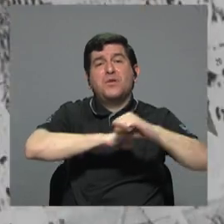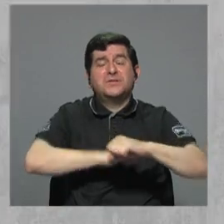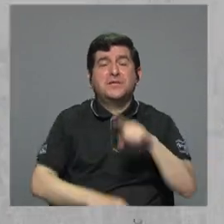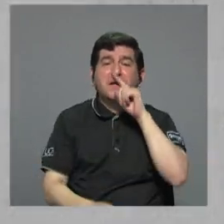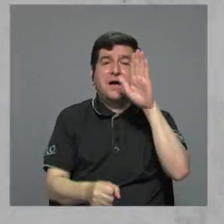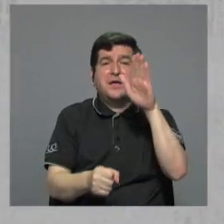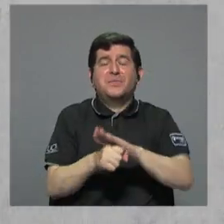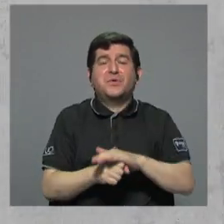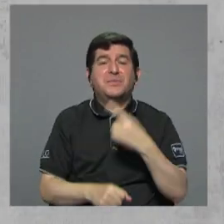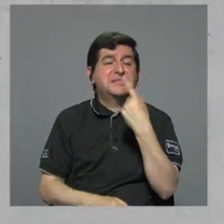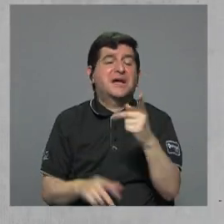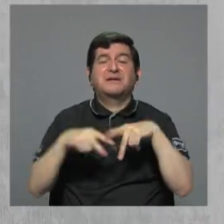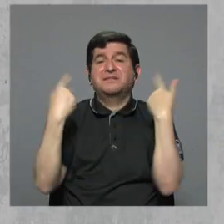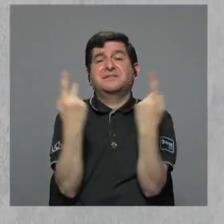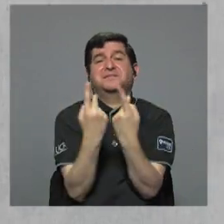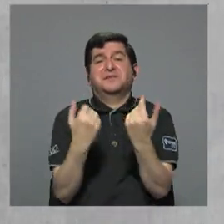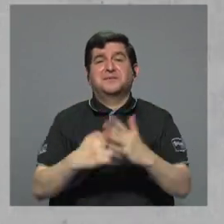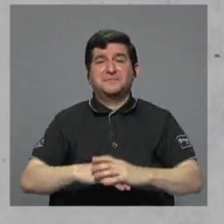partido